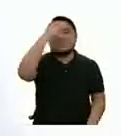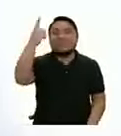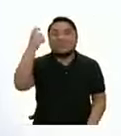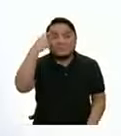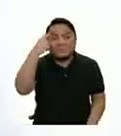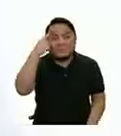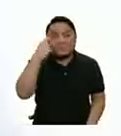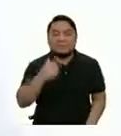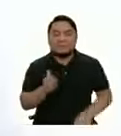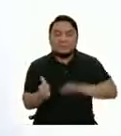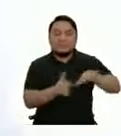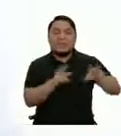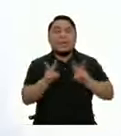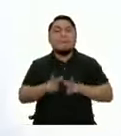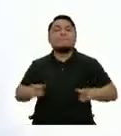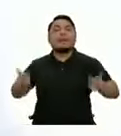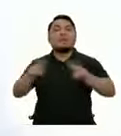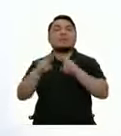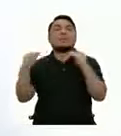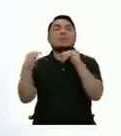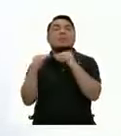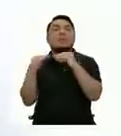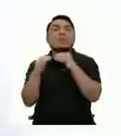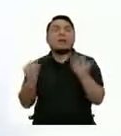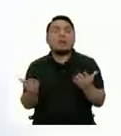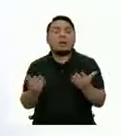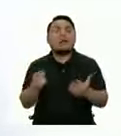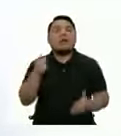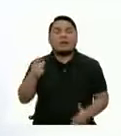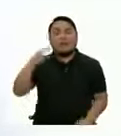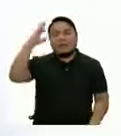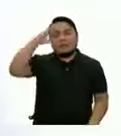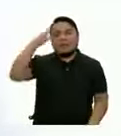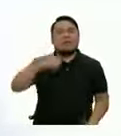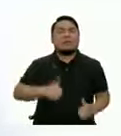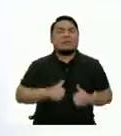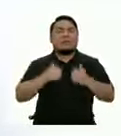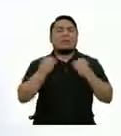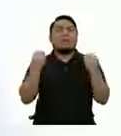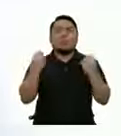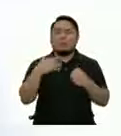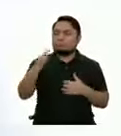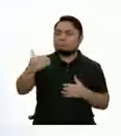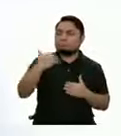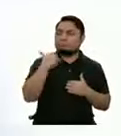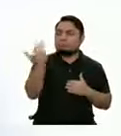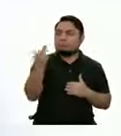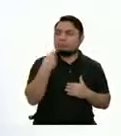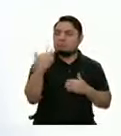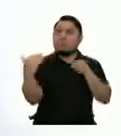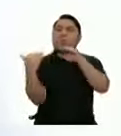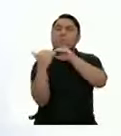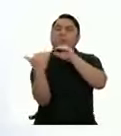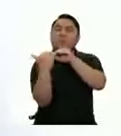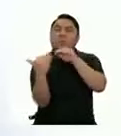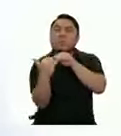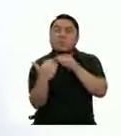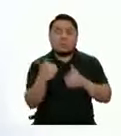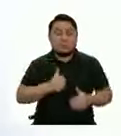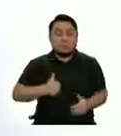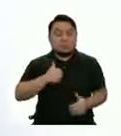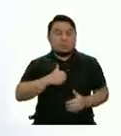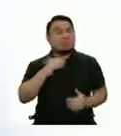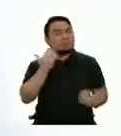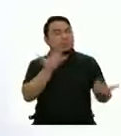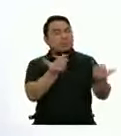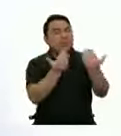Valor de la igualdad Es una filosofía de vida que se basa en el trato igualitario Es decir Cuando actuamos con